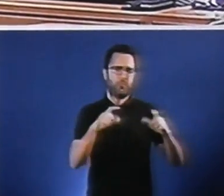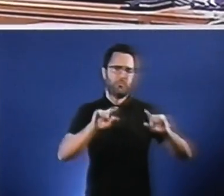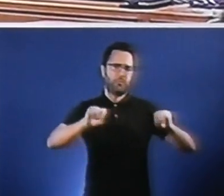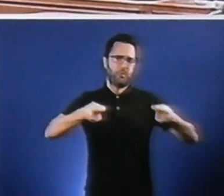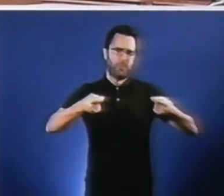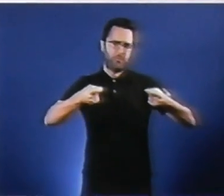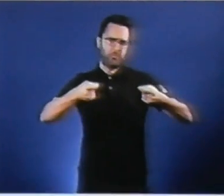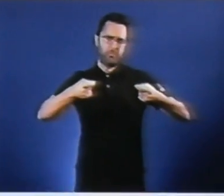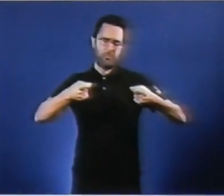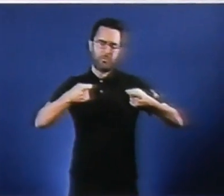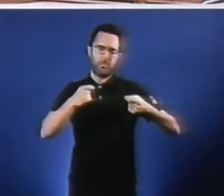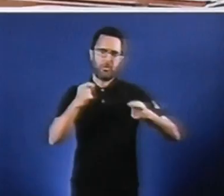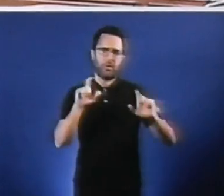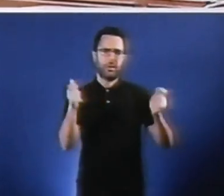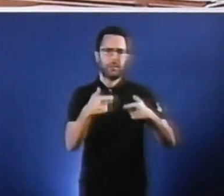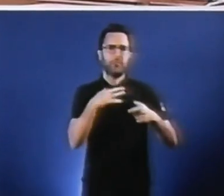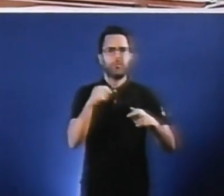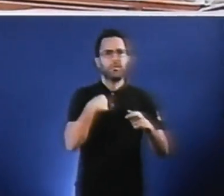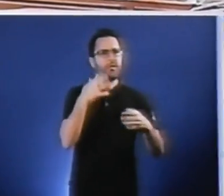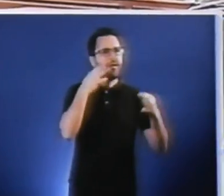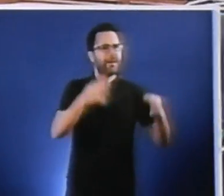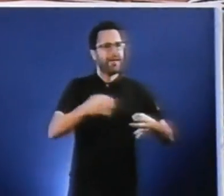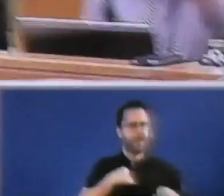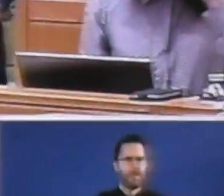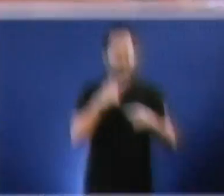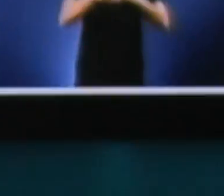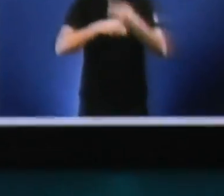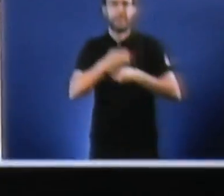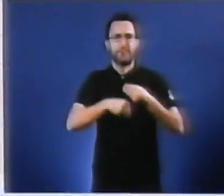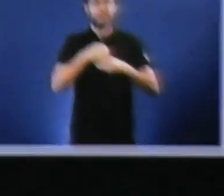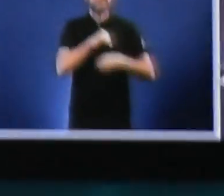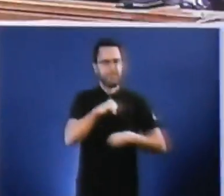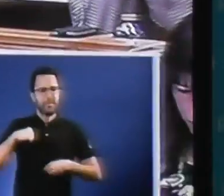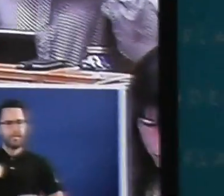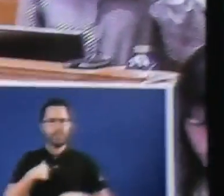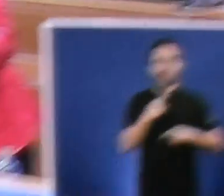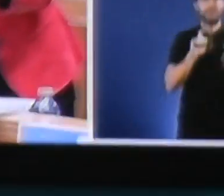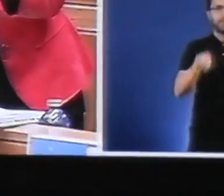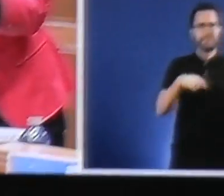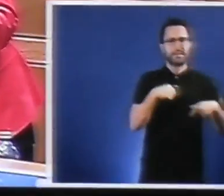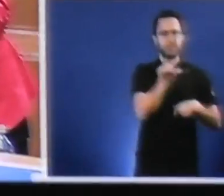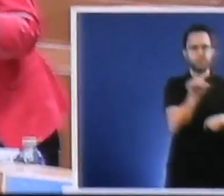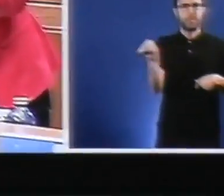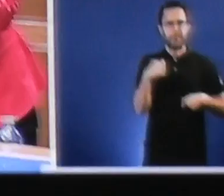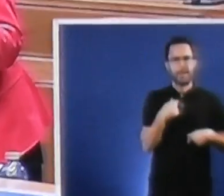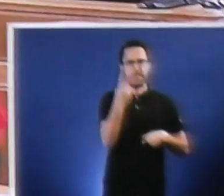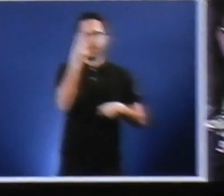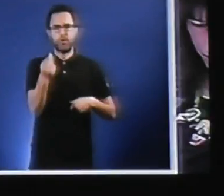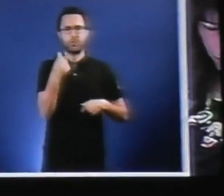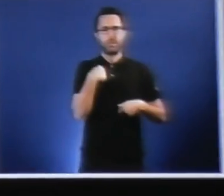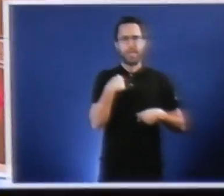real e efectiva, diferenciada e independente dos descansos semanais insisto, dous días